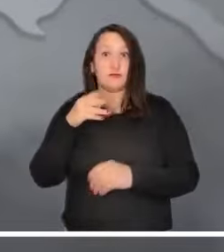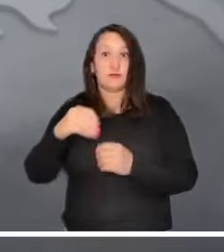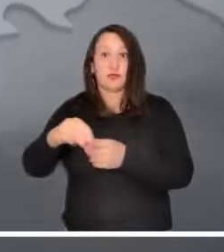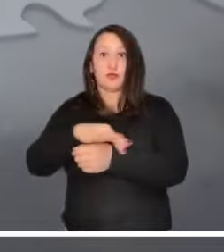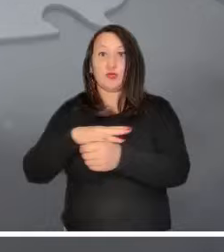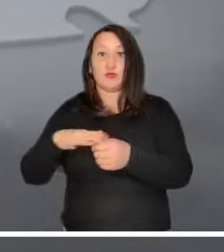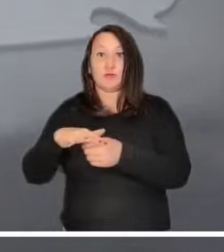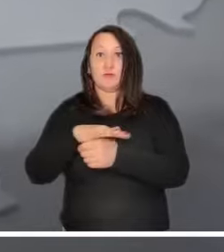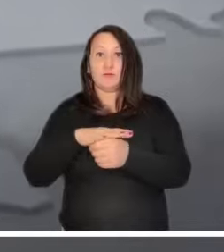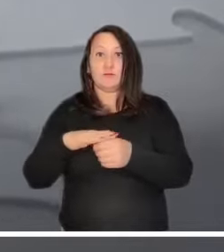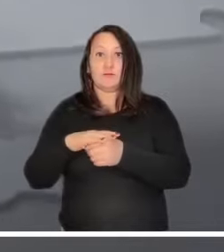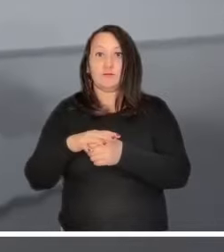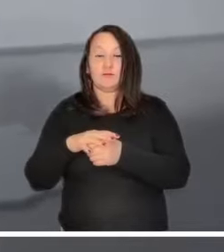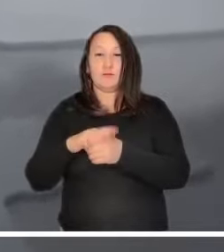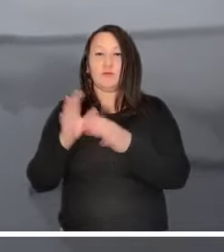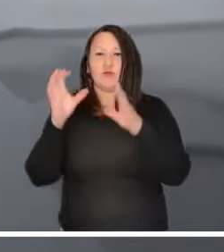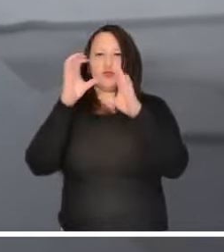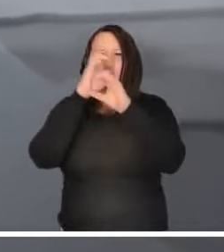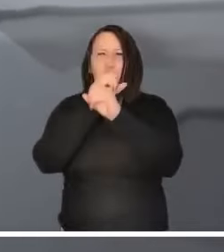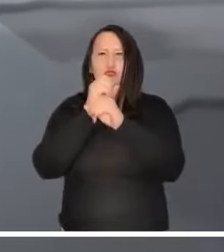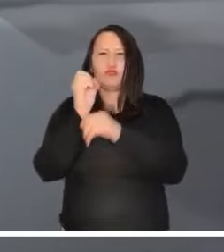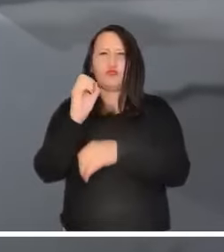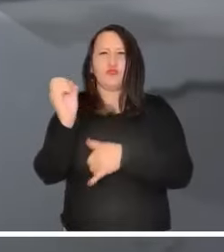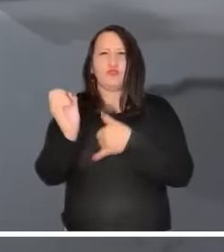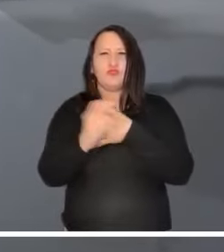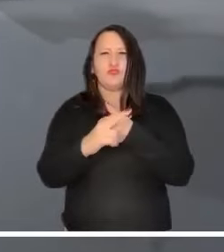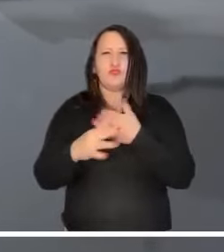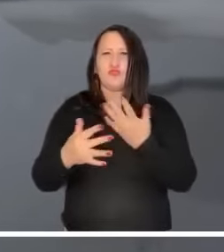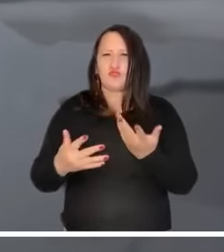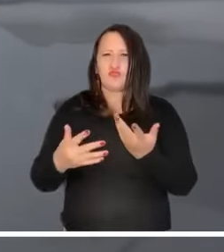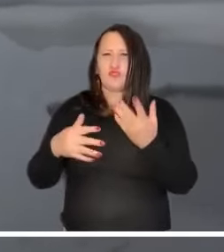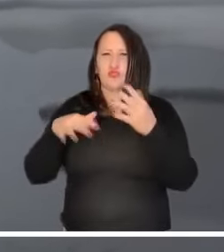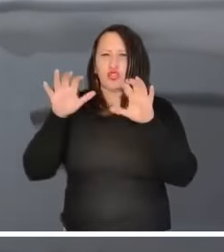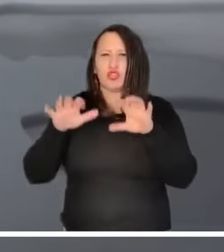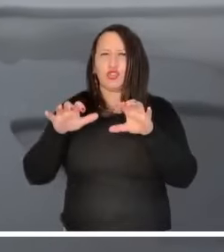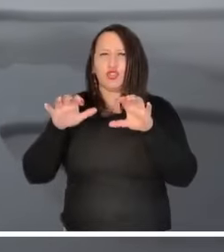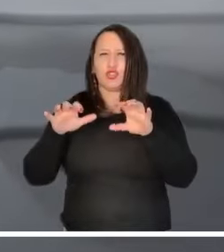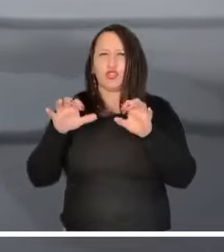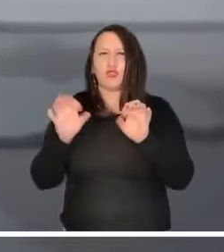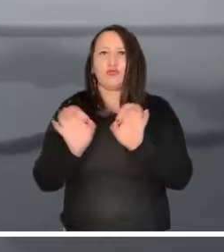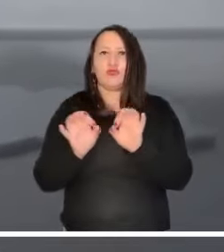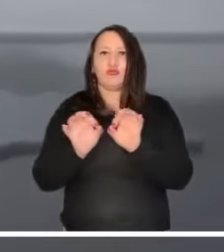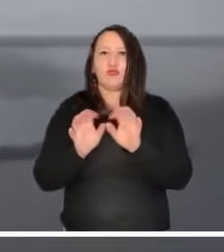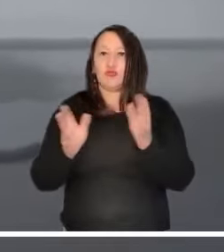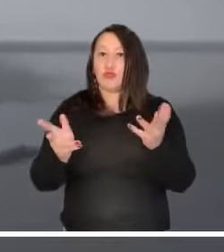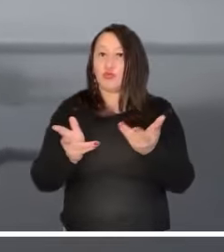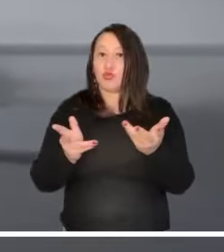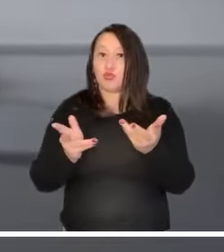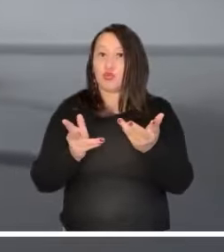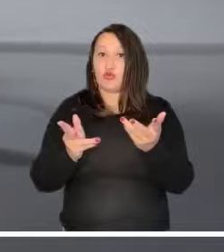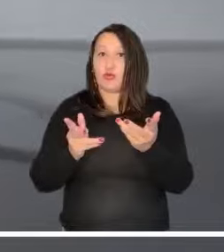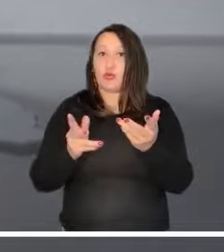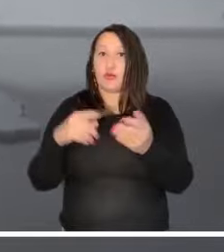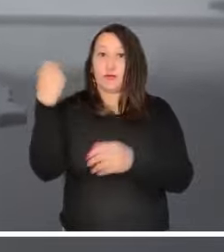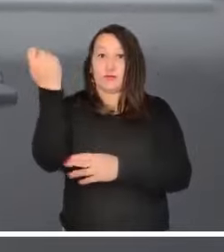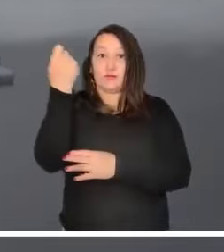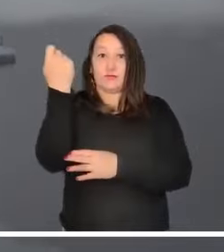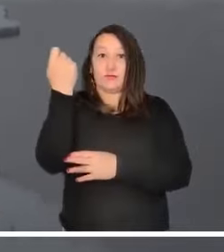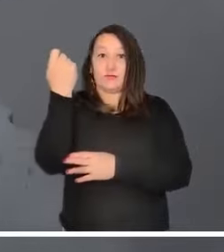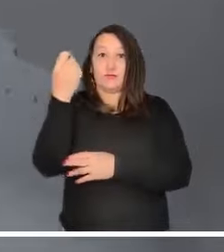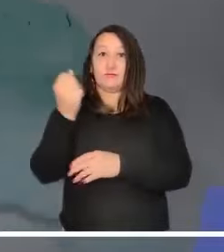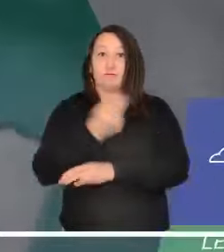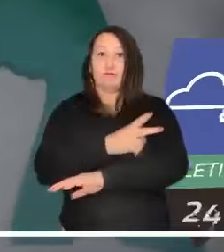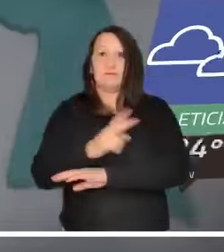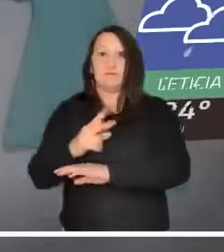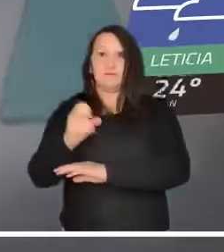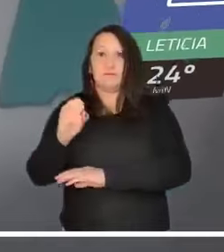La noche de la Orinoquía estará bajo la influencia de las lluvias ligeras, especialmente en Meta y el sur de Villada y de